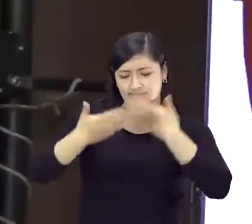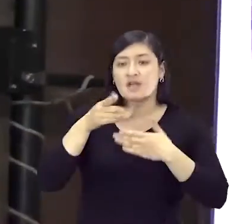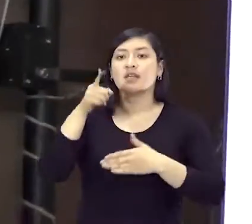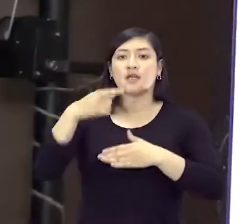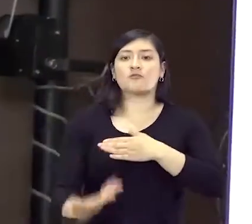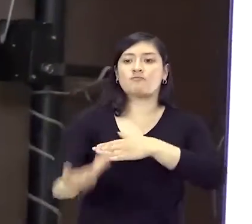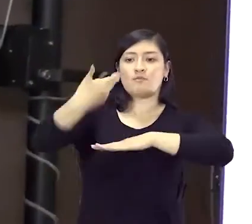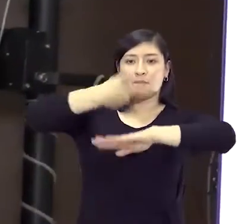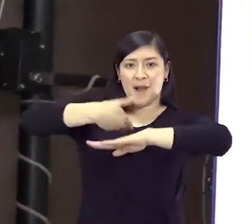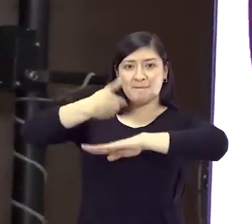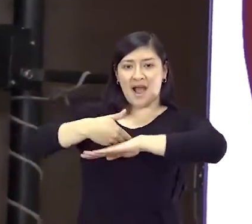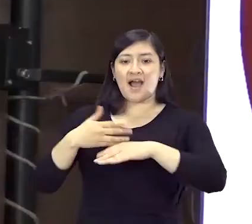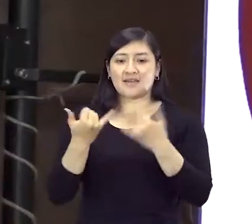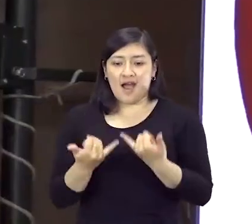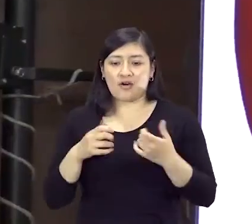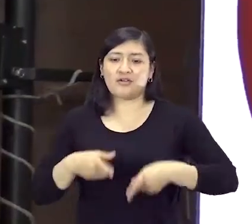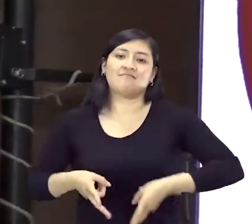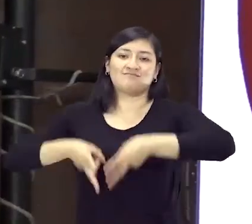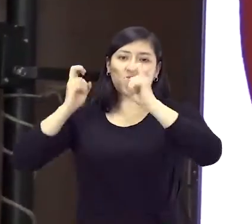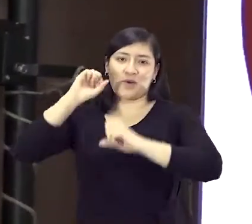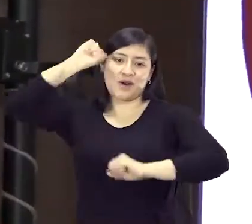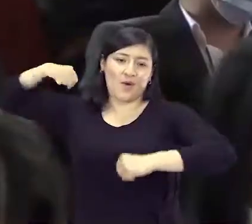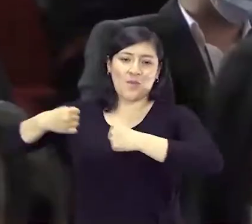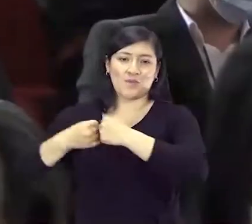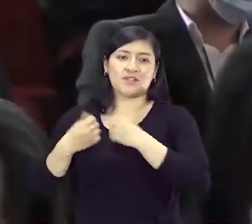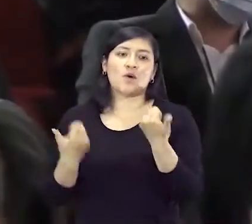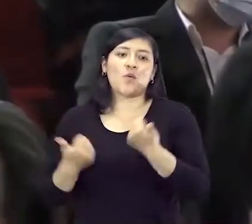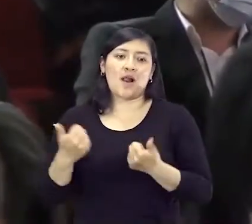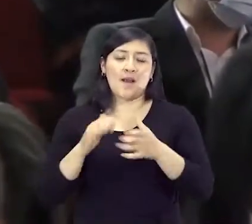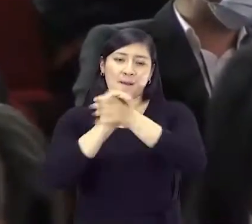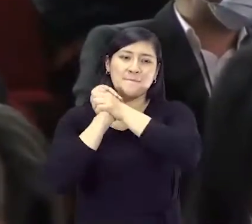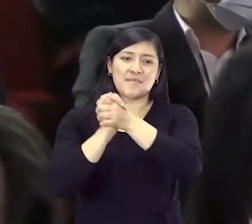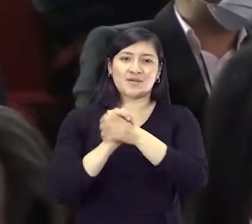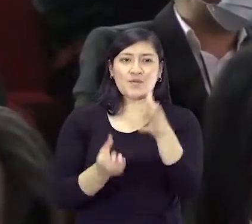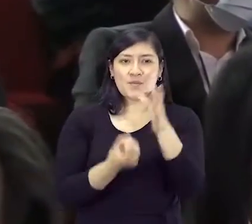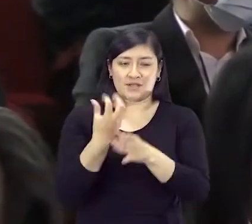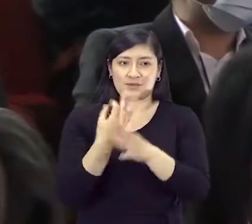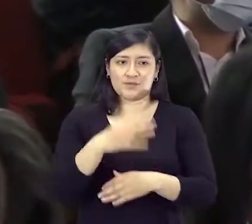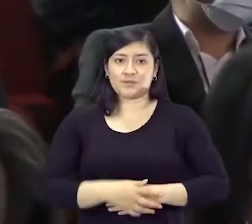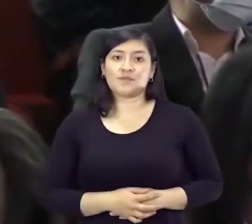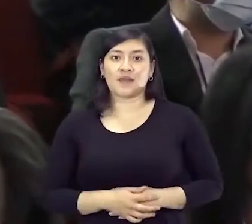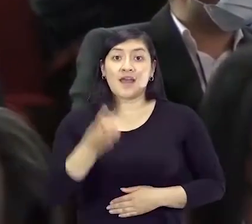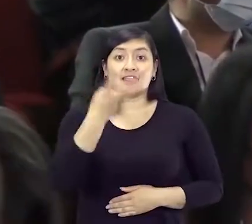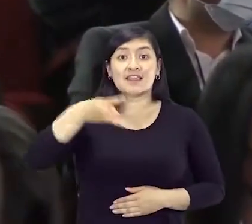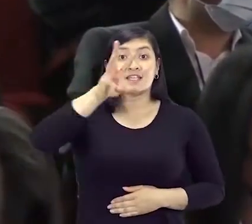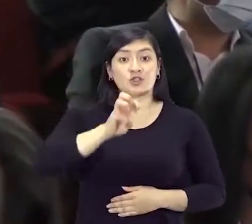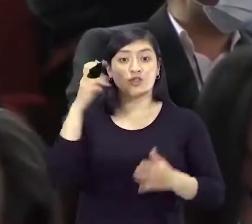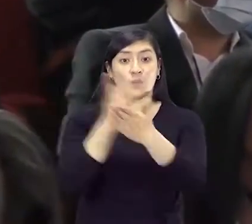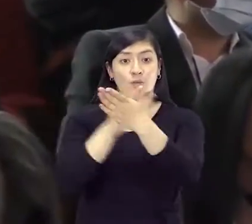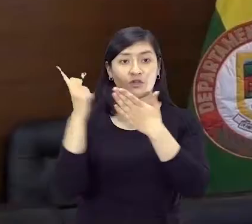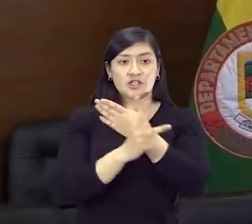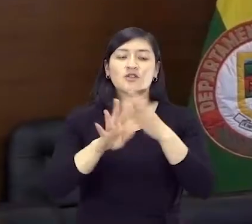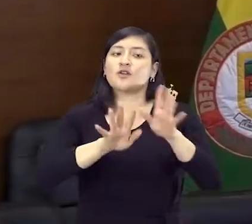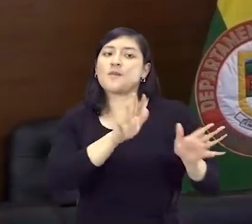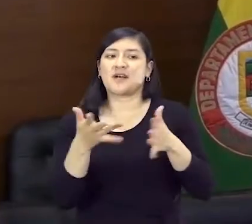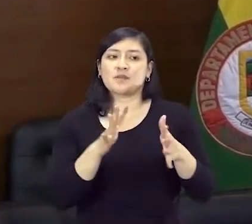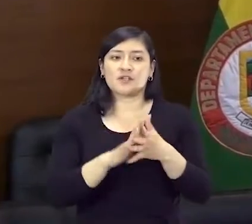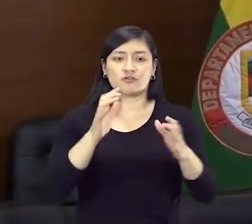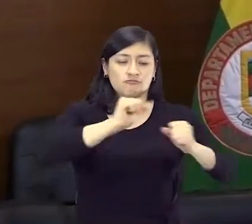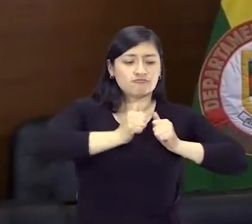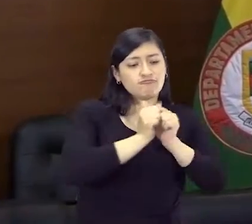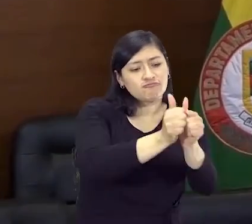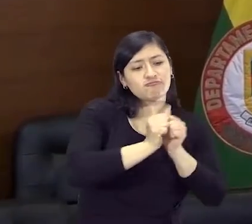de alcaldía trajo su oferta y de esa oferta nace este compromiso de Pacto por Pasto. Son 18 proyectos que van desde la